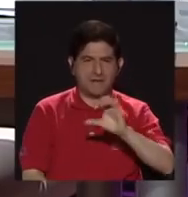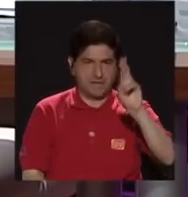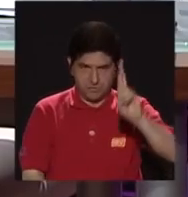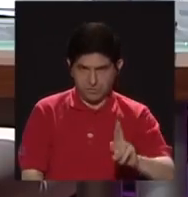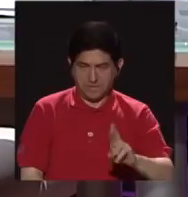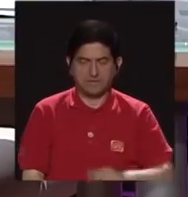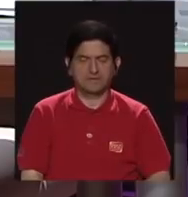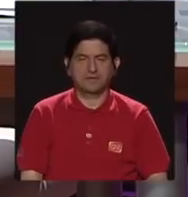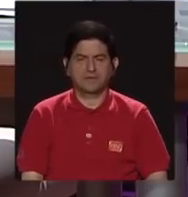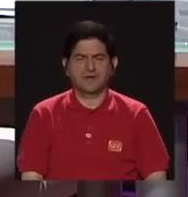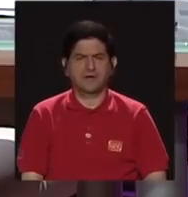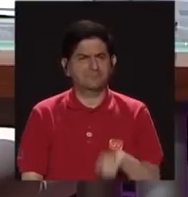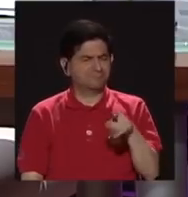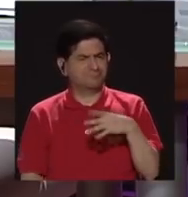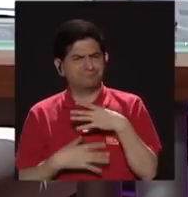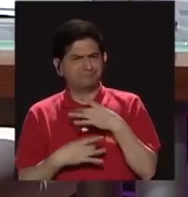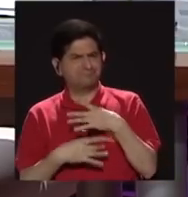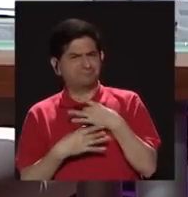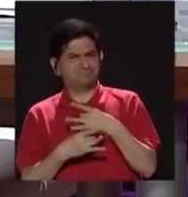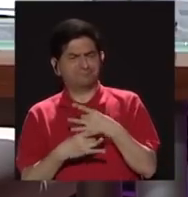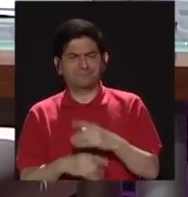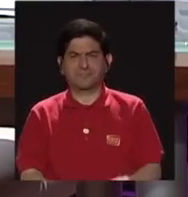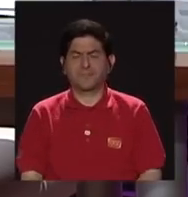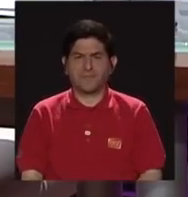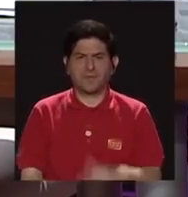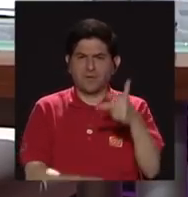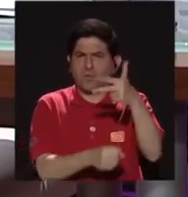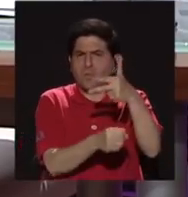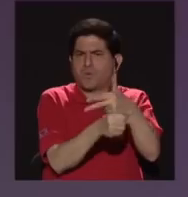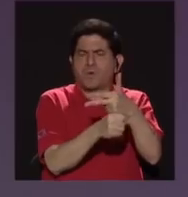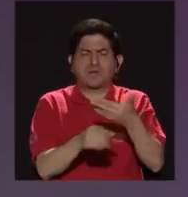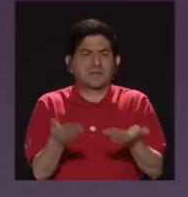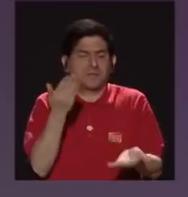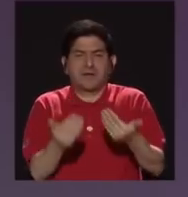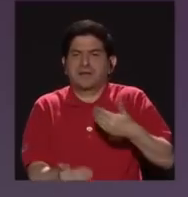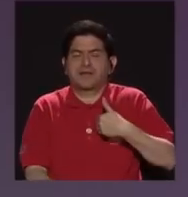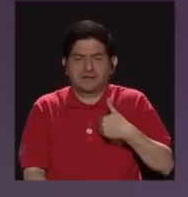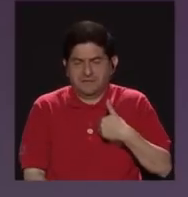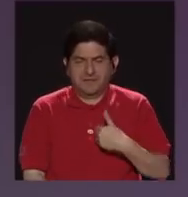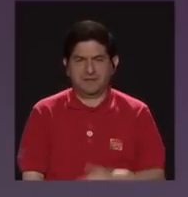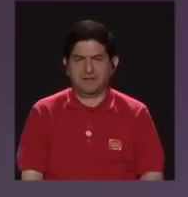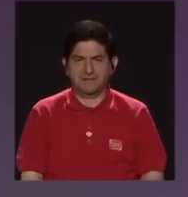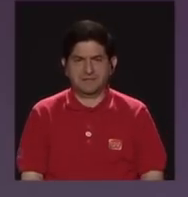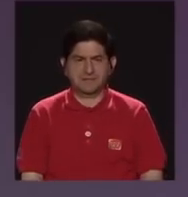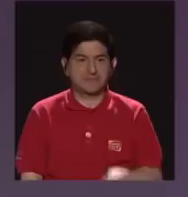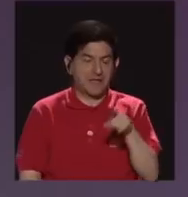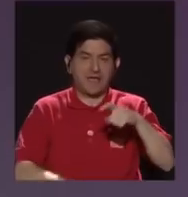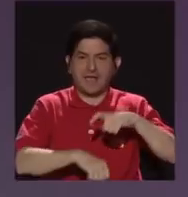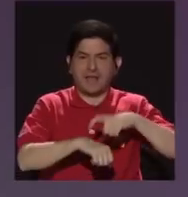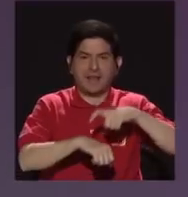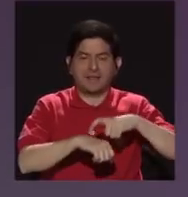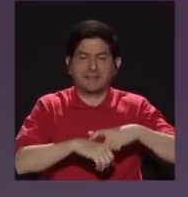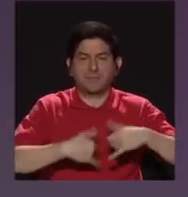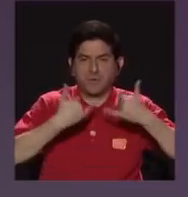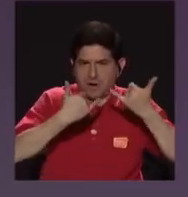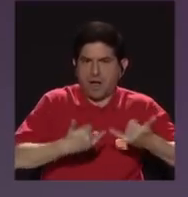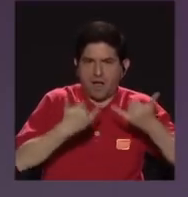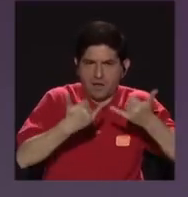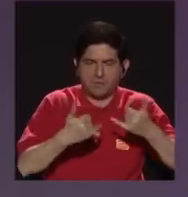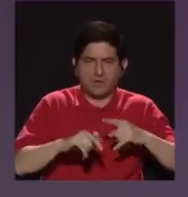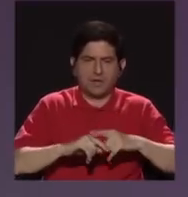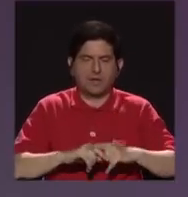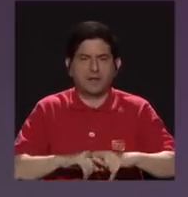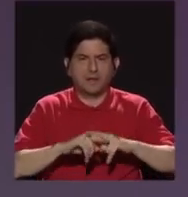Es curioso porque es como si Guatemala tuviera, por un lado, viviera en la época contemporánea, fuera un